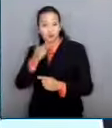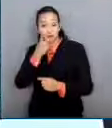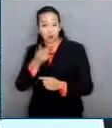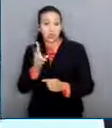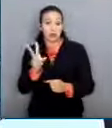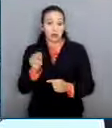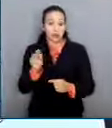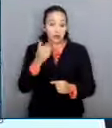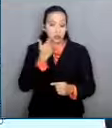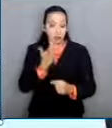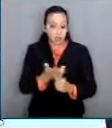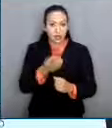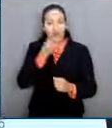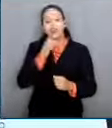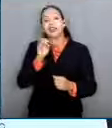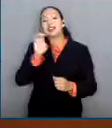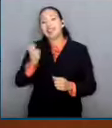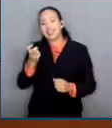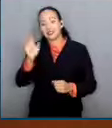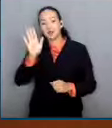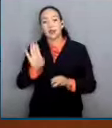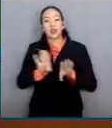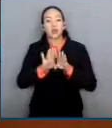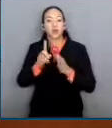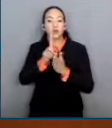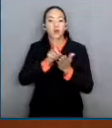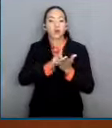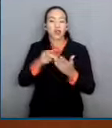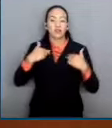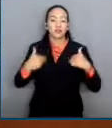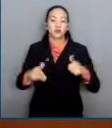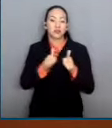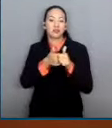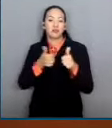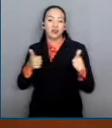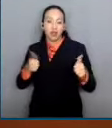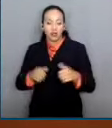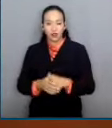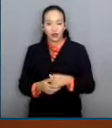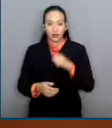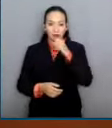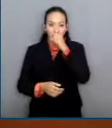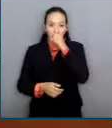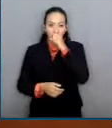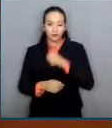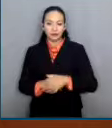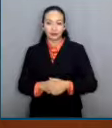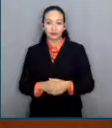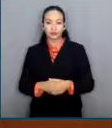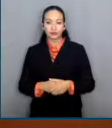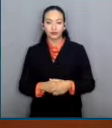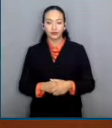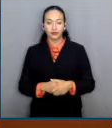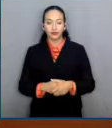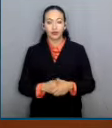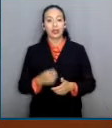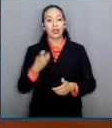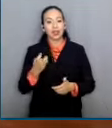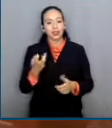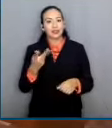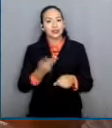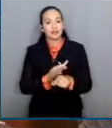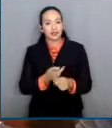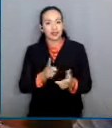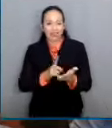defensa de los derechos humanos. Se está poniendo en contra esta soberanía de los derechos de